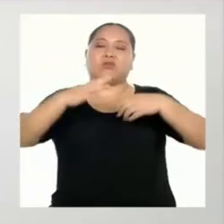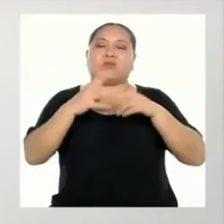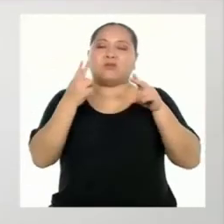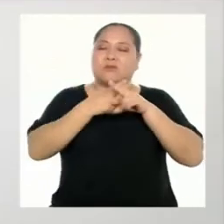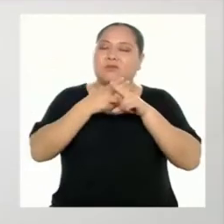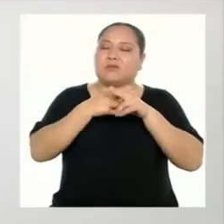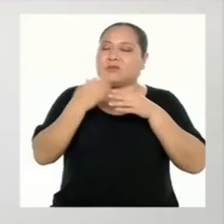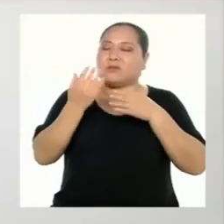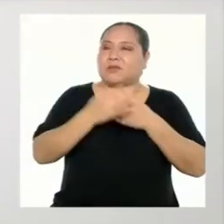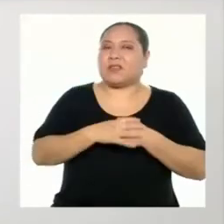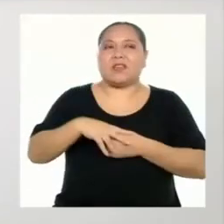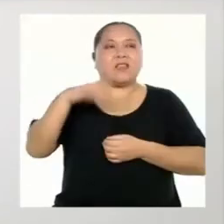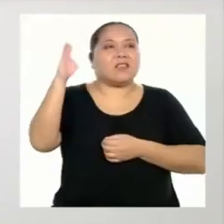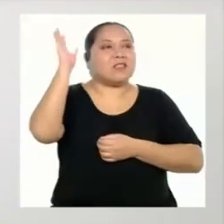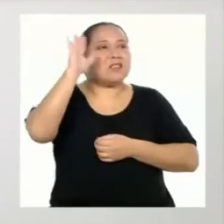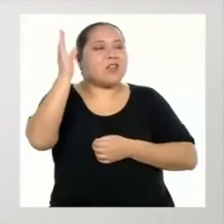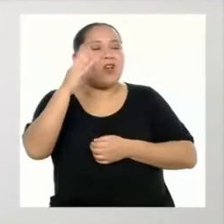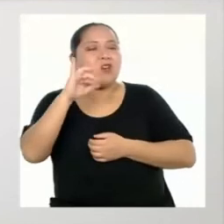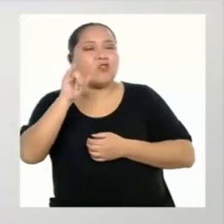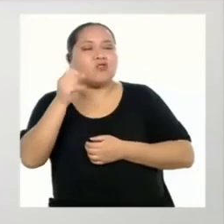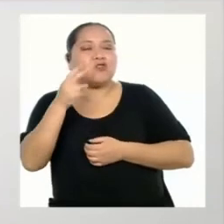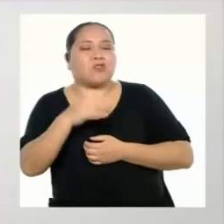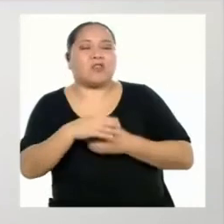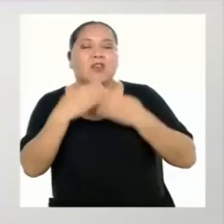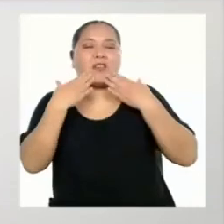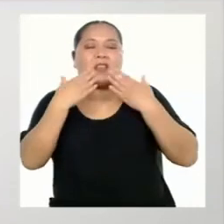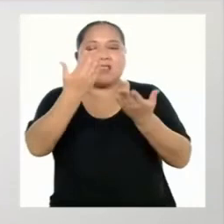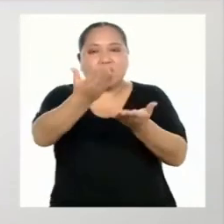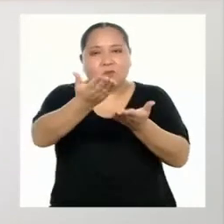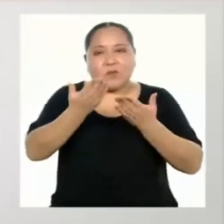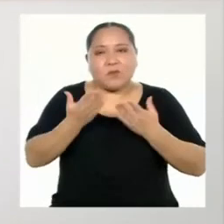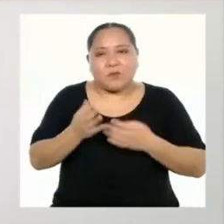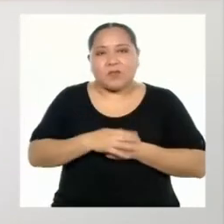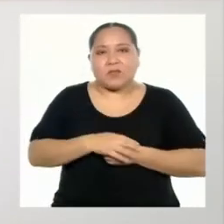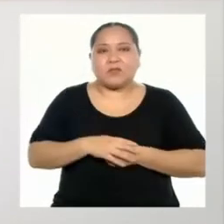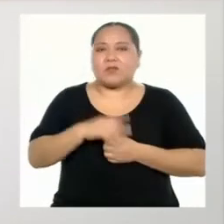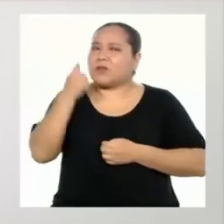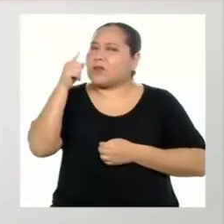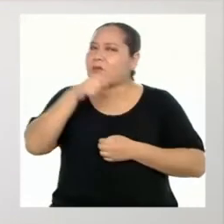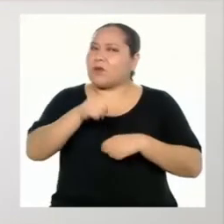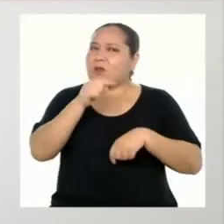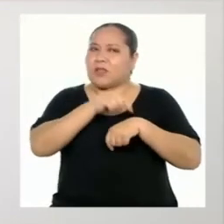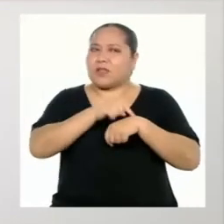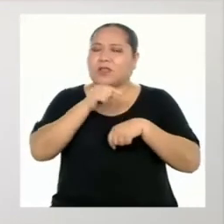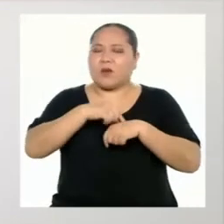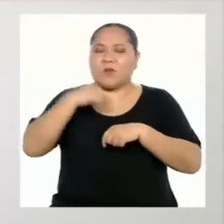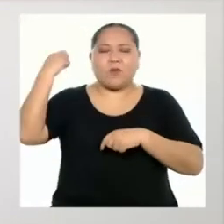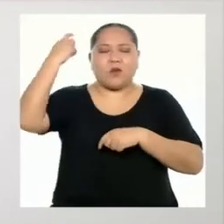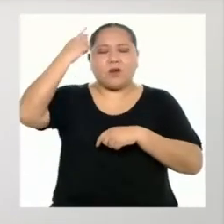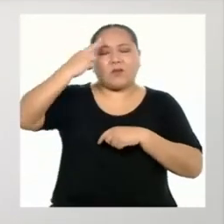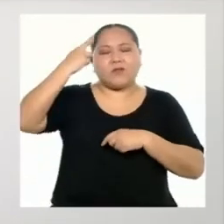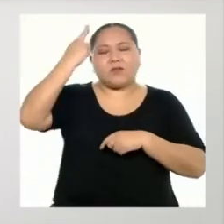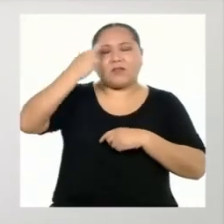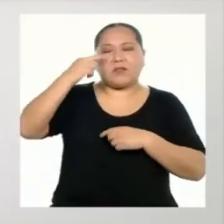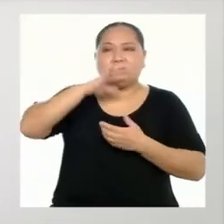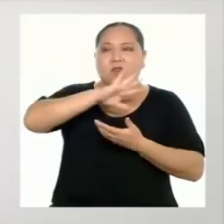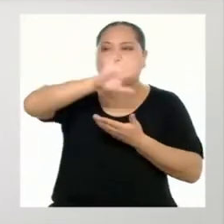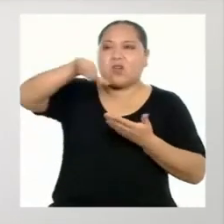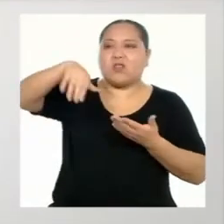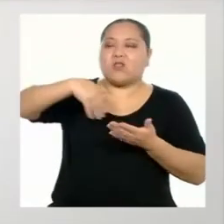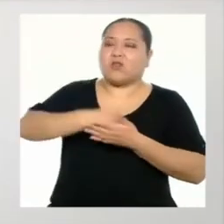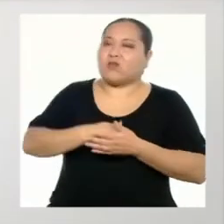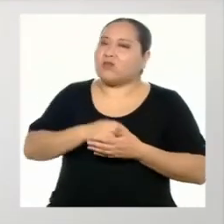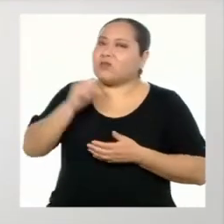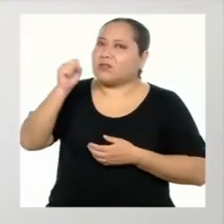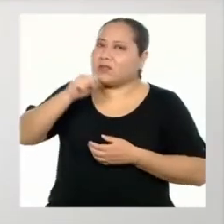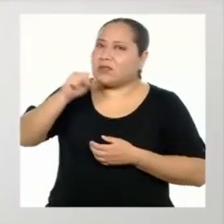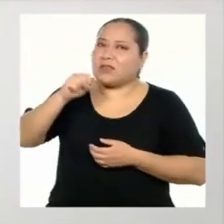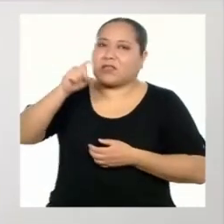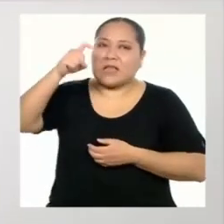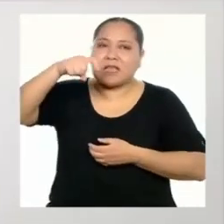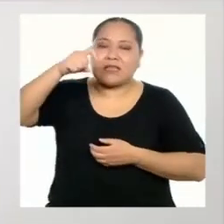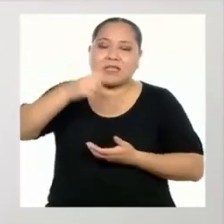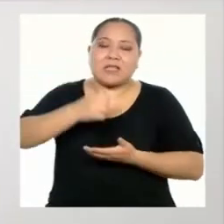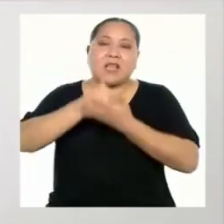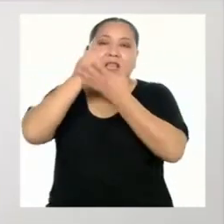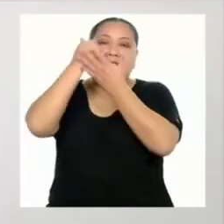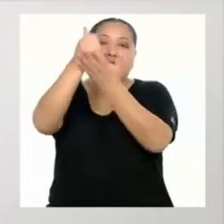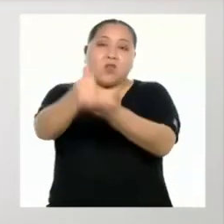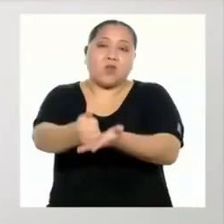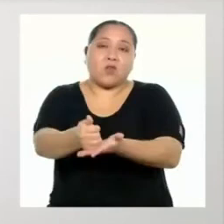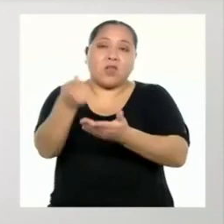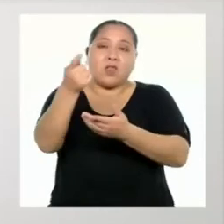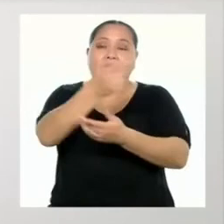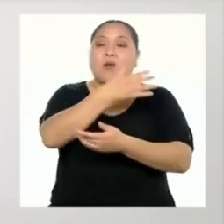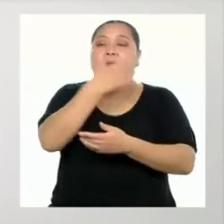¡Chao, Jonathan! Gracias por la invitación y por el espacio de reflexión que de todas maneras les ayudará